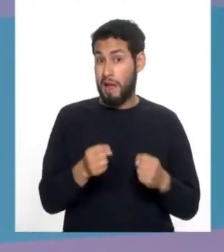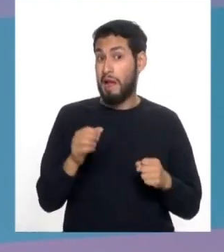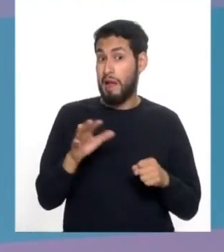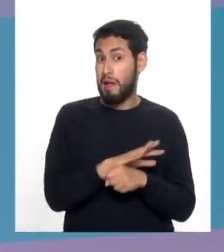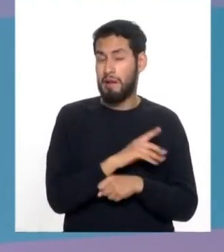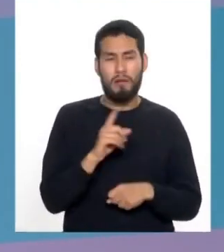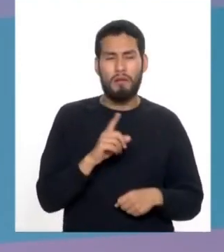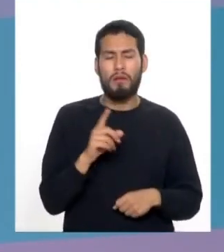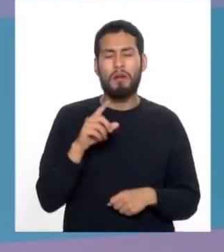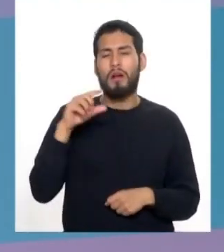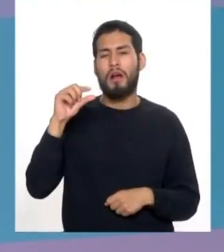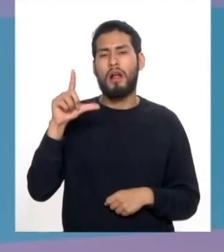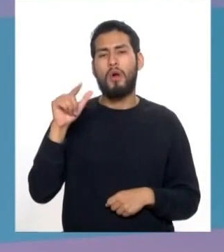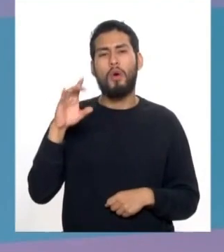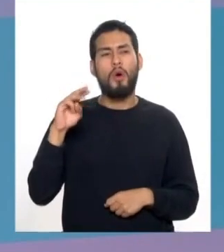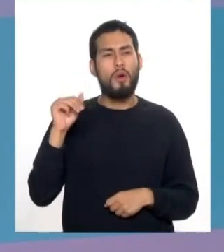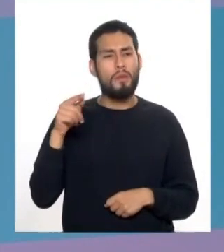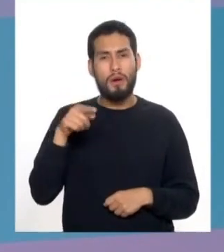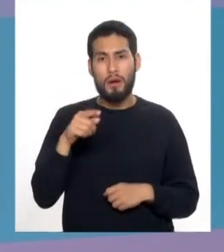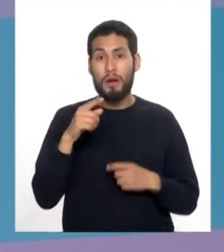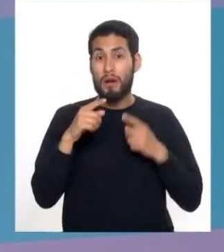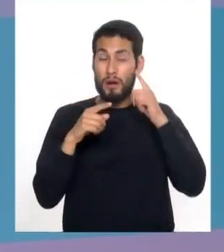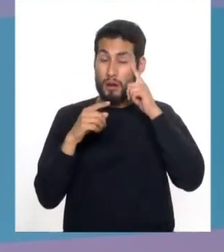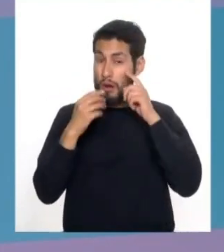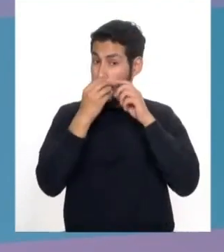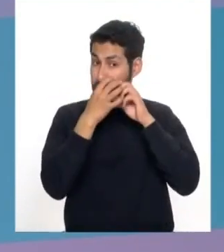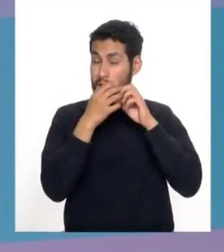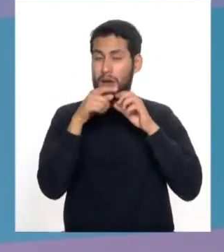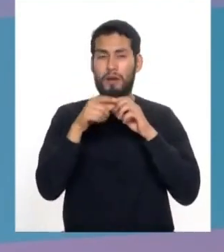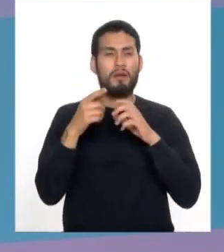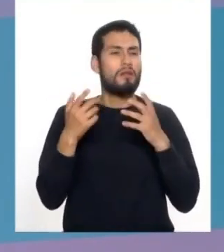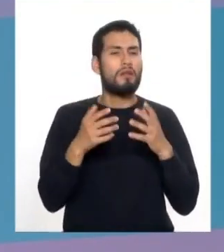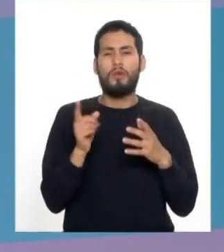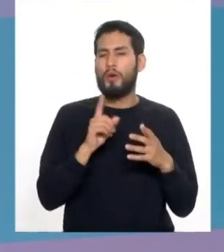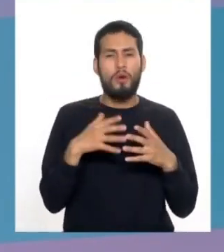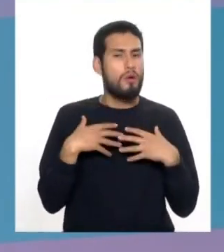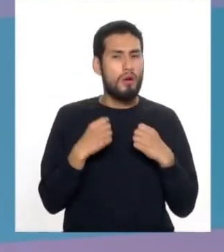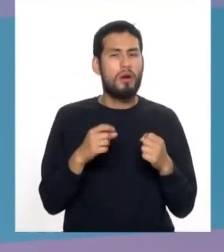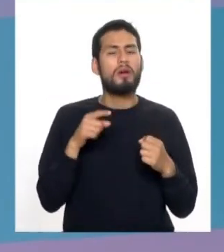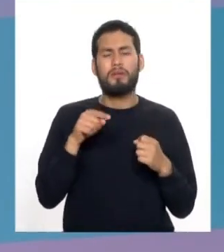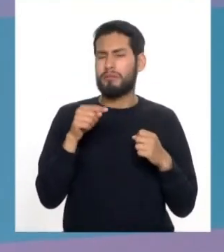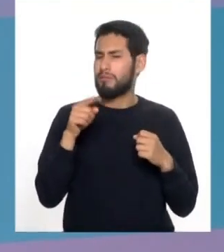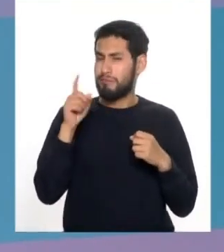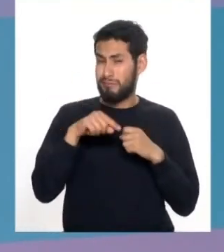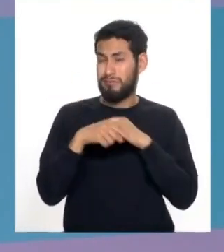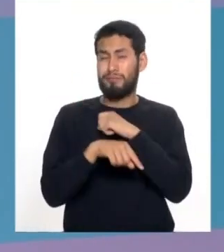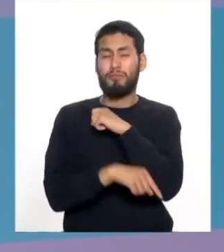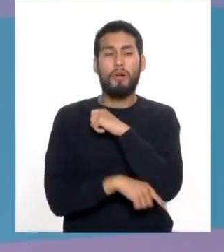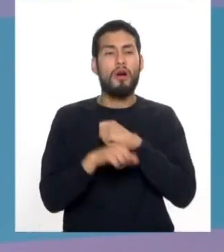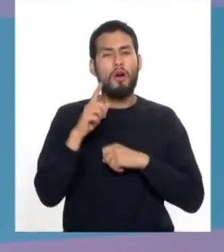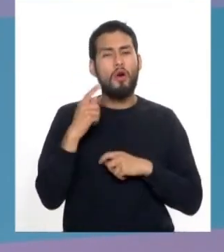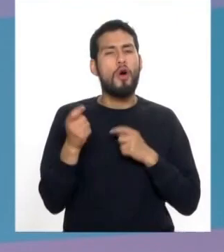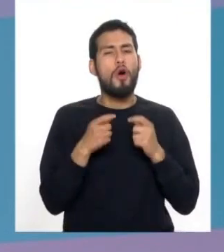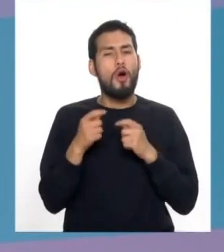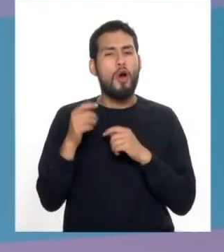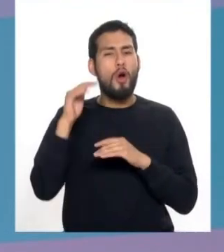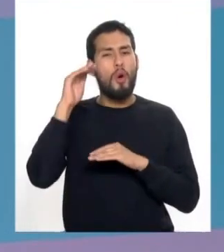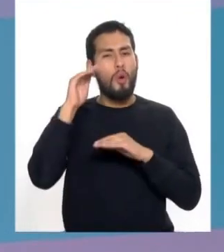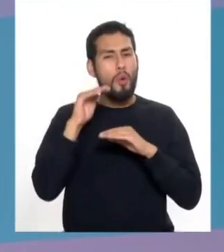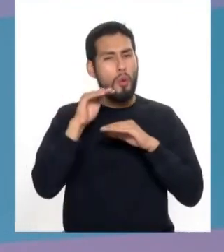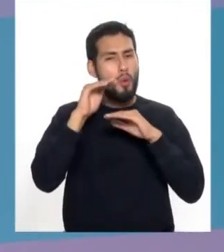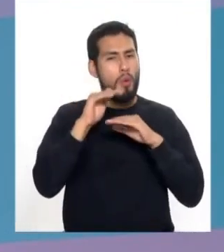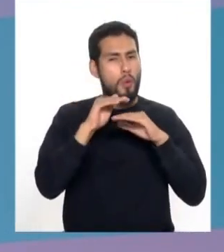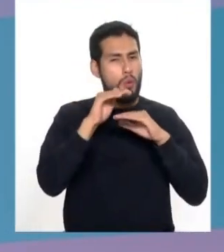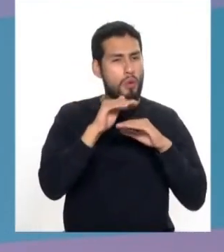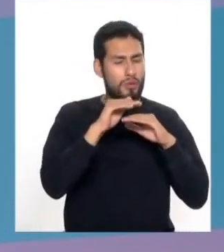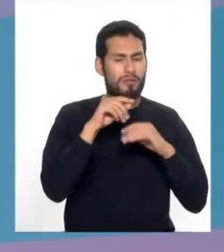glaucoma es crónico. El glaucoma de ángulo abierto es crónico. Se debe controlar. Y el glaucoma de ángulo abierto es muy, digámoslo